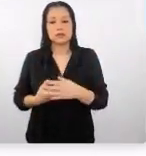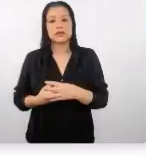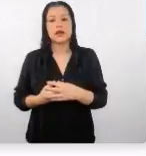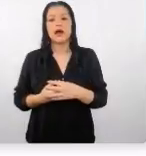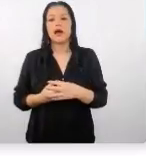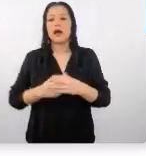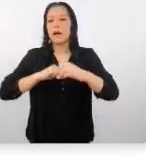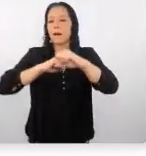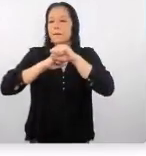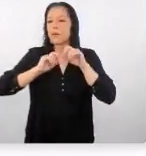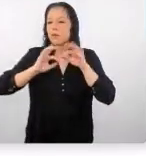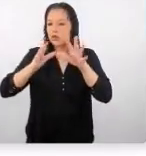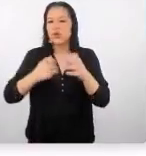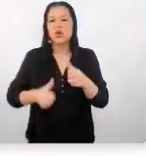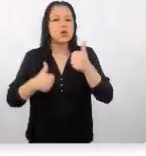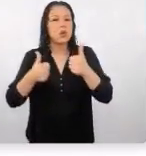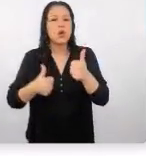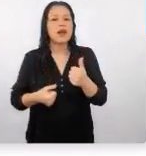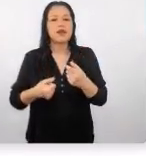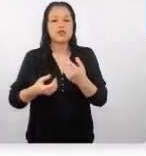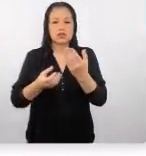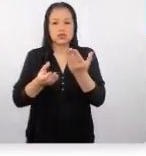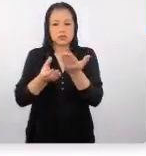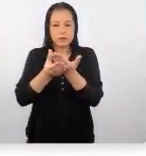promoción de nuestros paquetes turísticos.